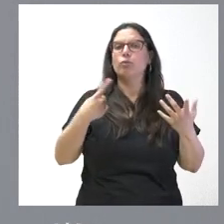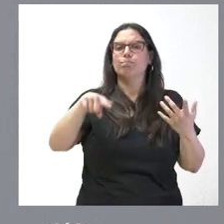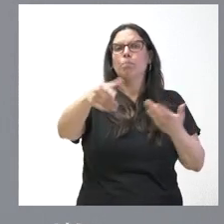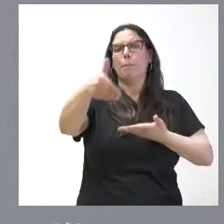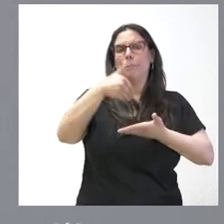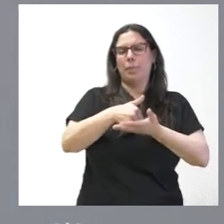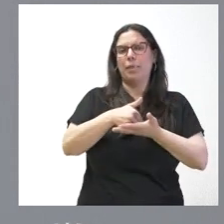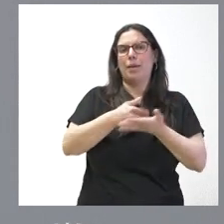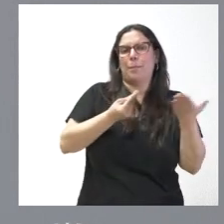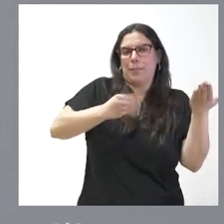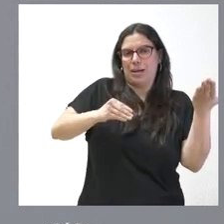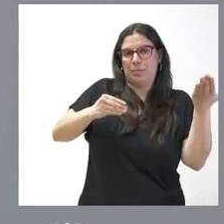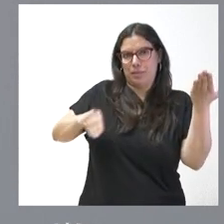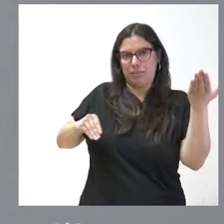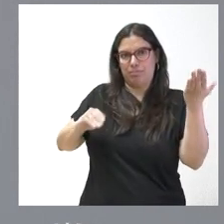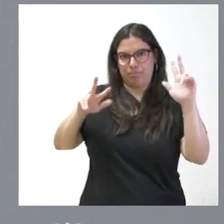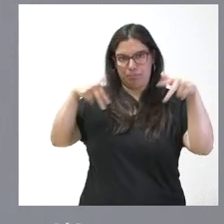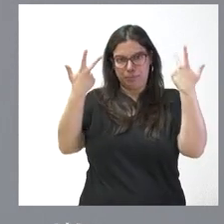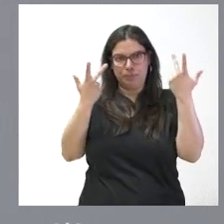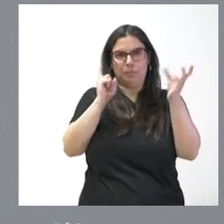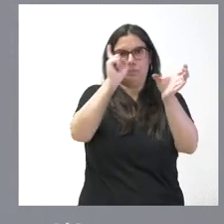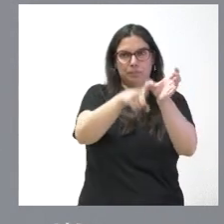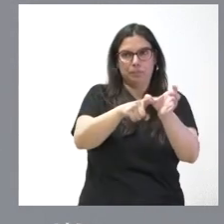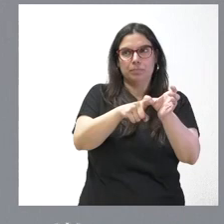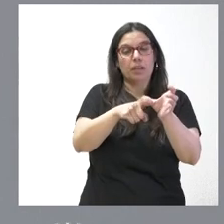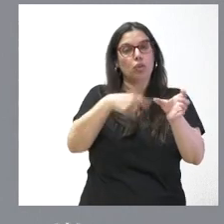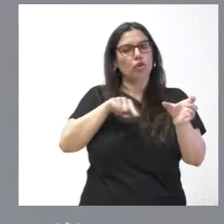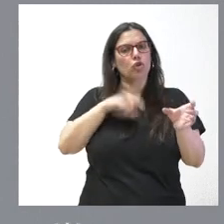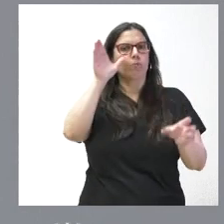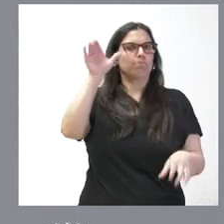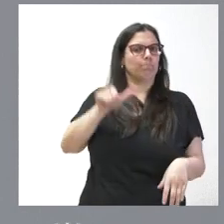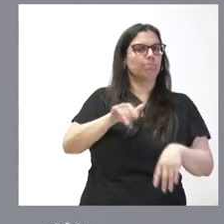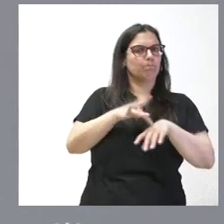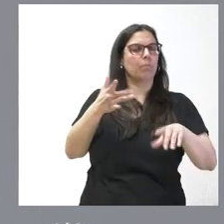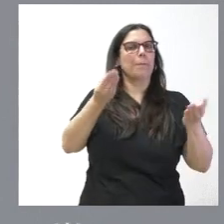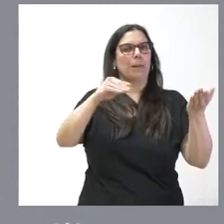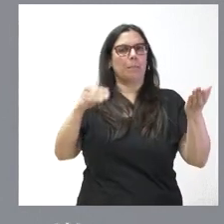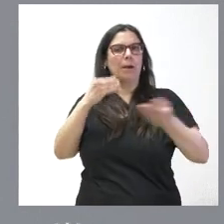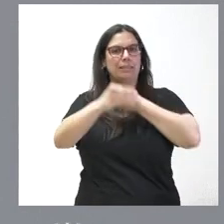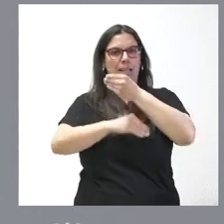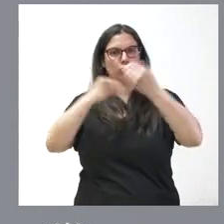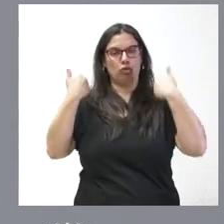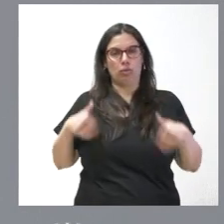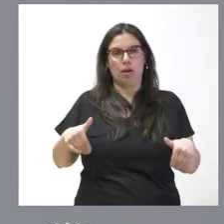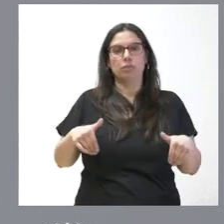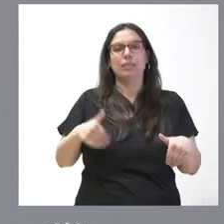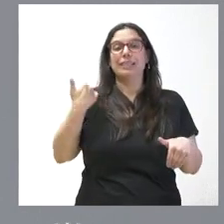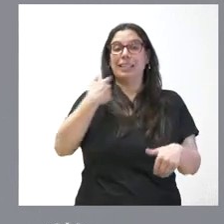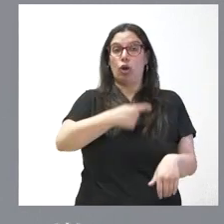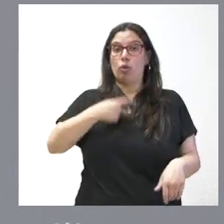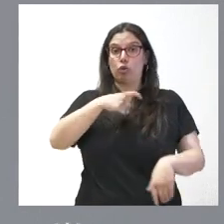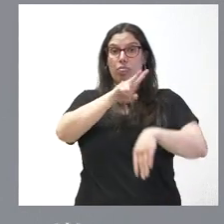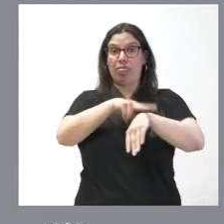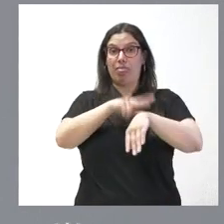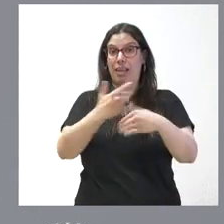una ampliación en el número de municipios y fuimos sensibles a esto y la ampliación se ha producido hemos pasado ya por la comisión delegada